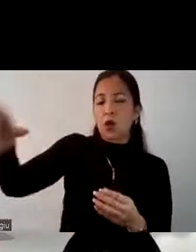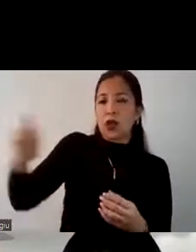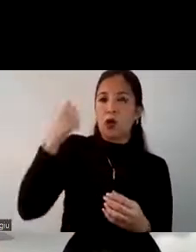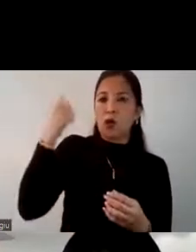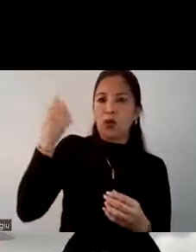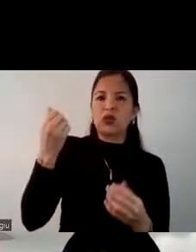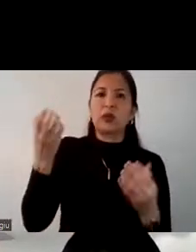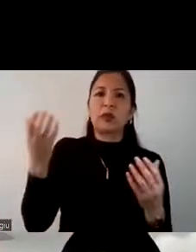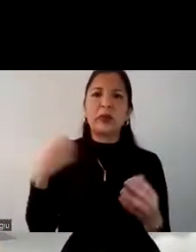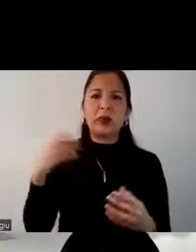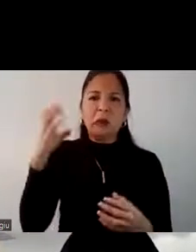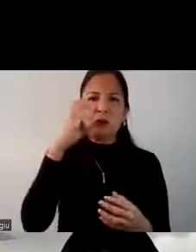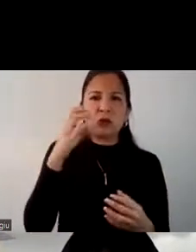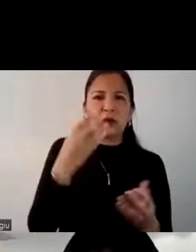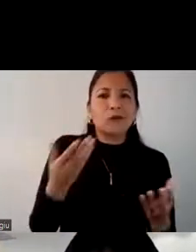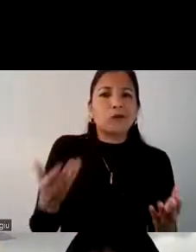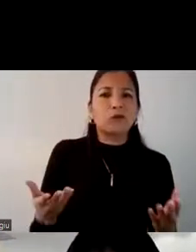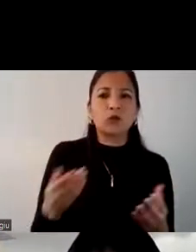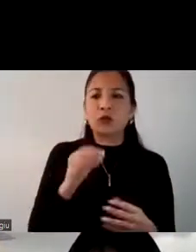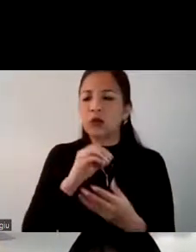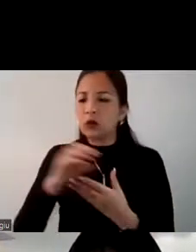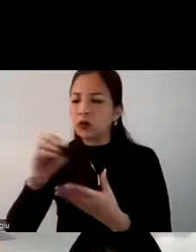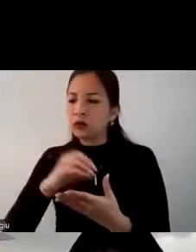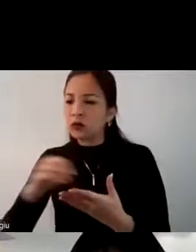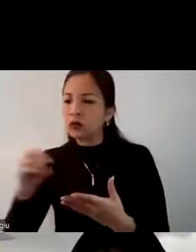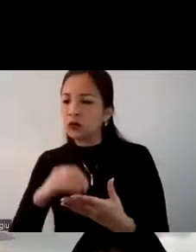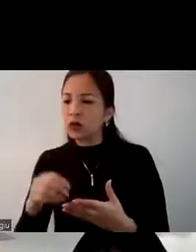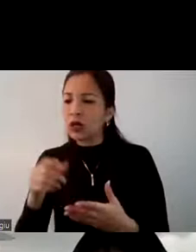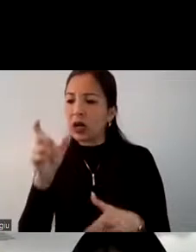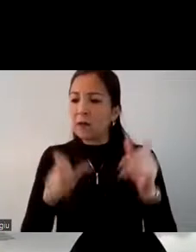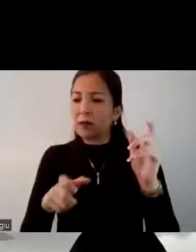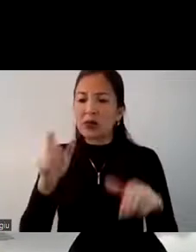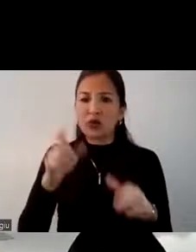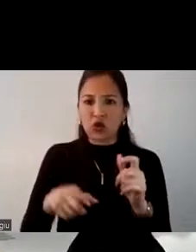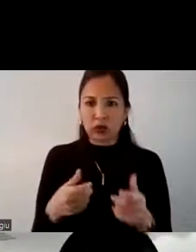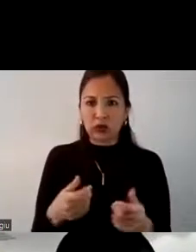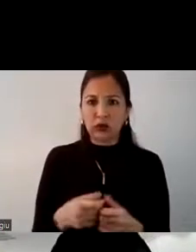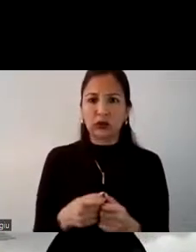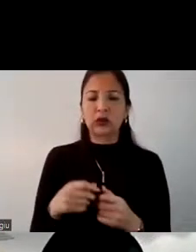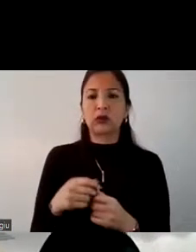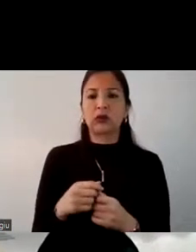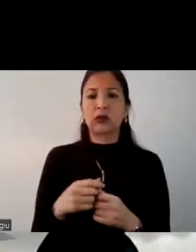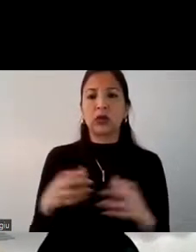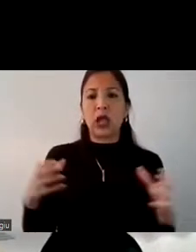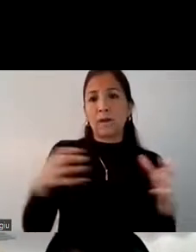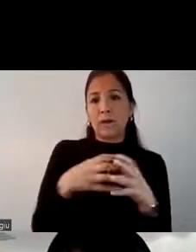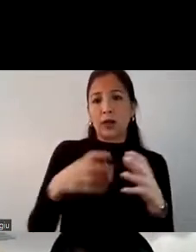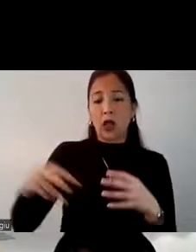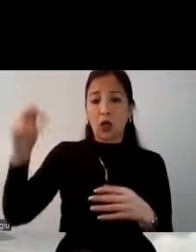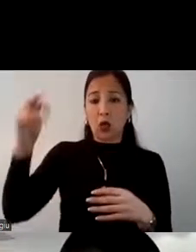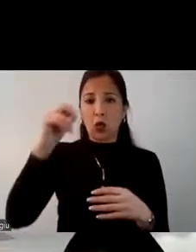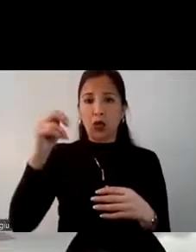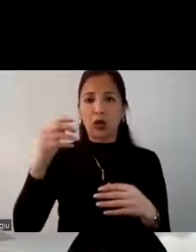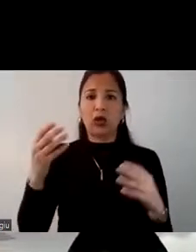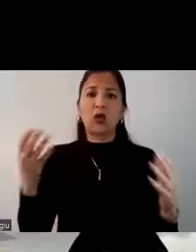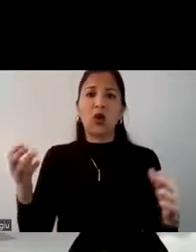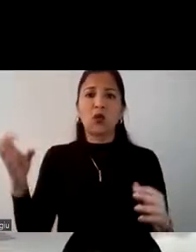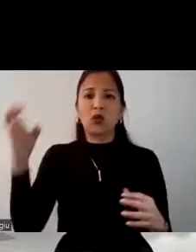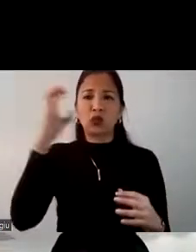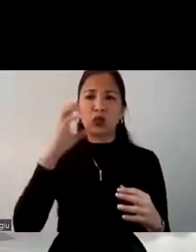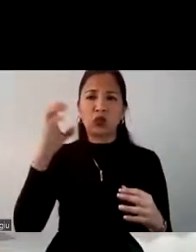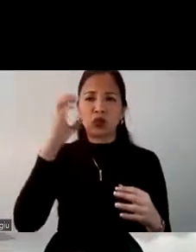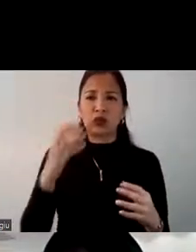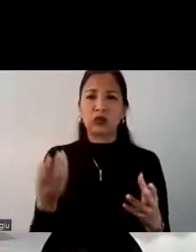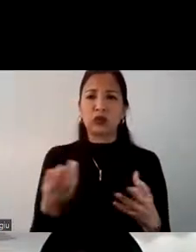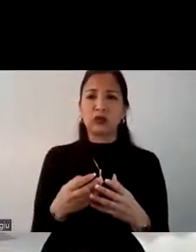de crear estrategias de promoción orientadas de acuerdo a las percepciones del mercado ecuatoriano. Esto es lo que buscamos y cómo lo vamos a conseguir por